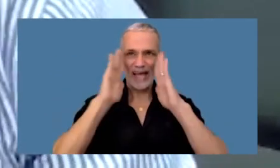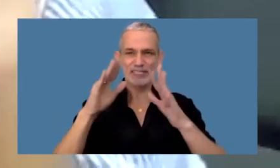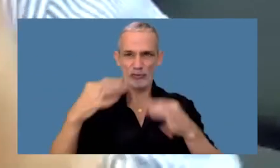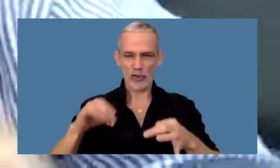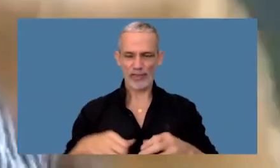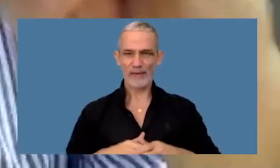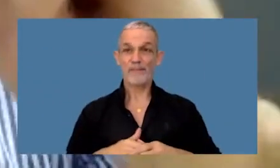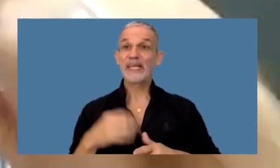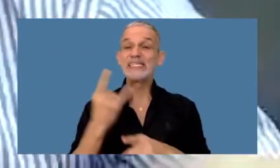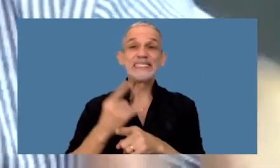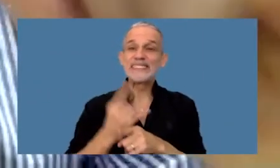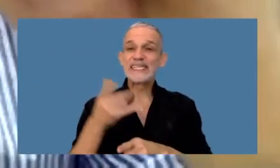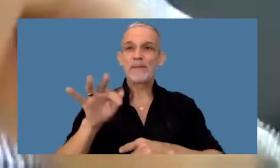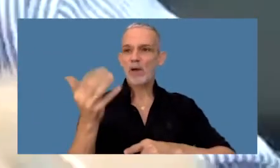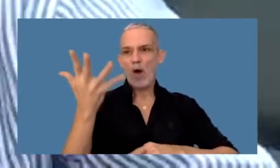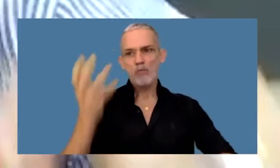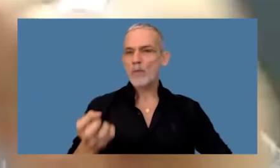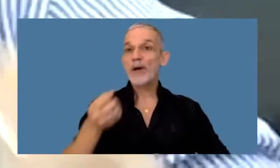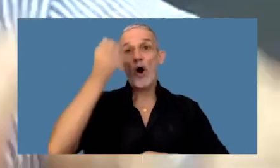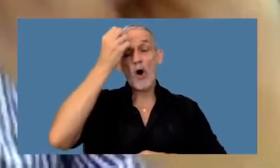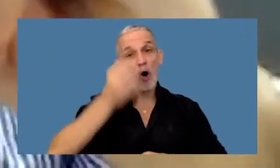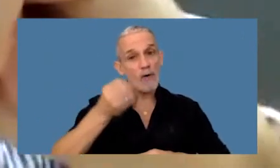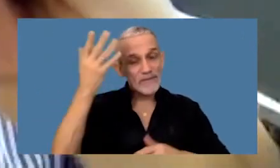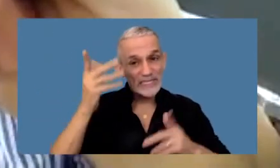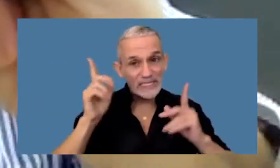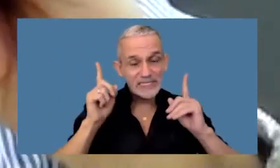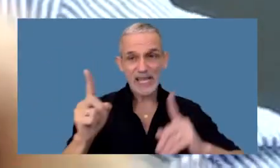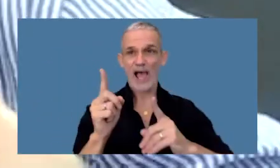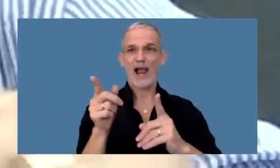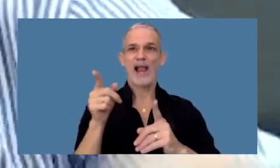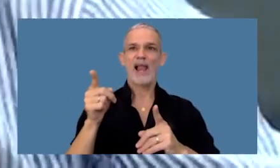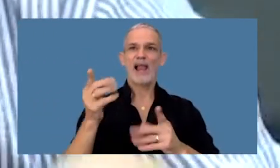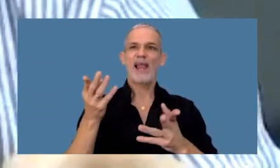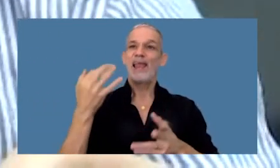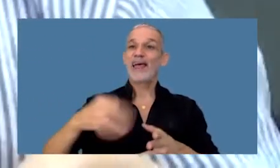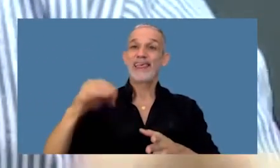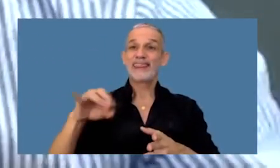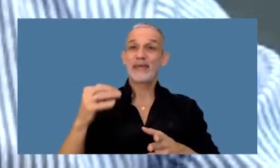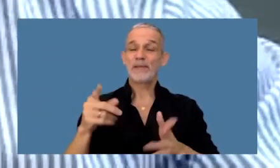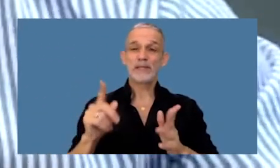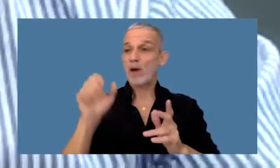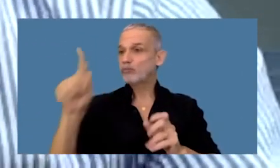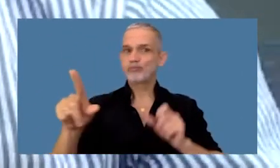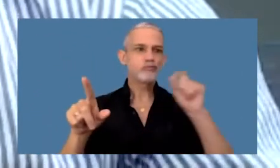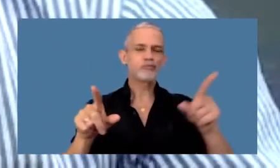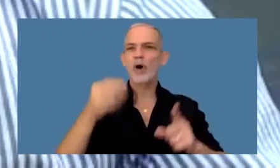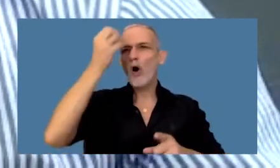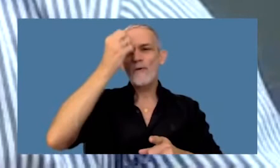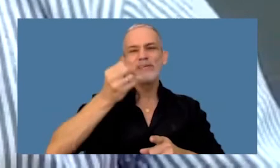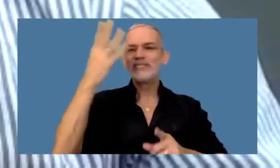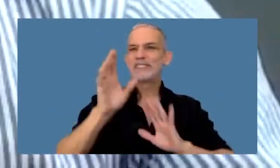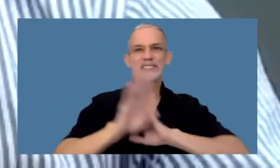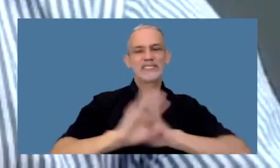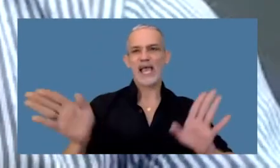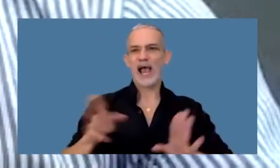siempre descarguen las aplicaciones con las que quieran interactuar de las tiendas oficiales